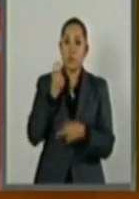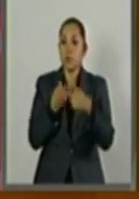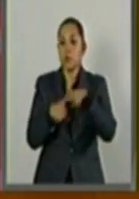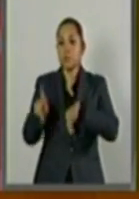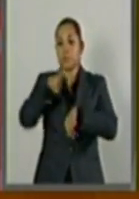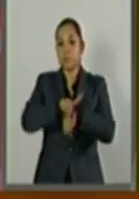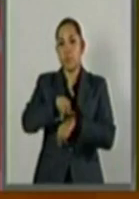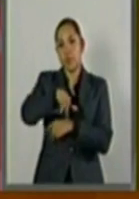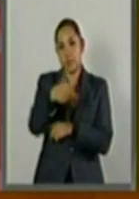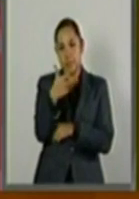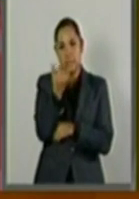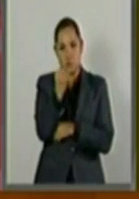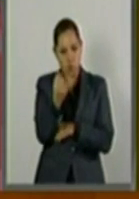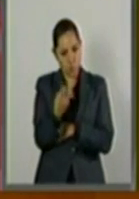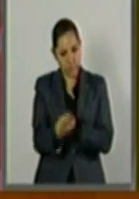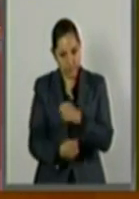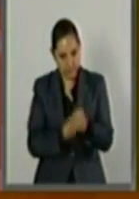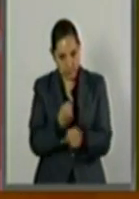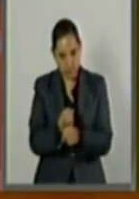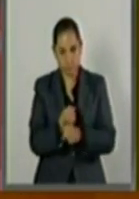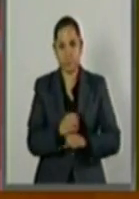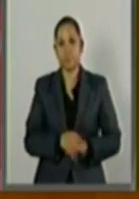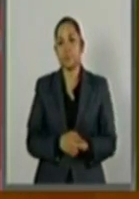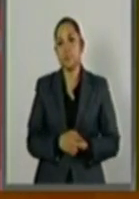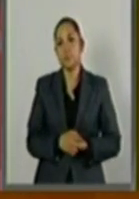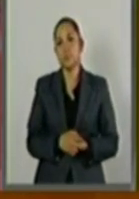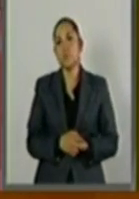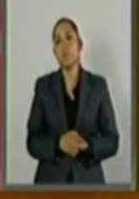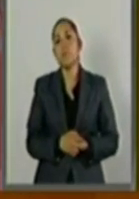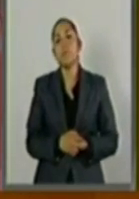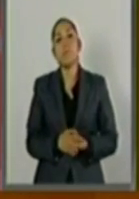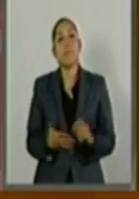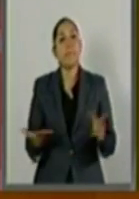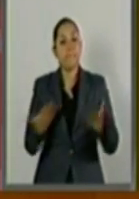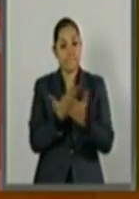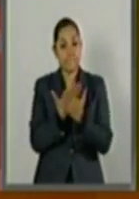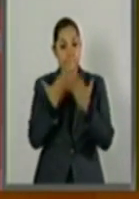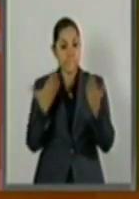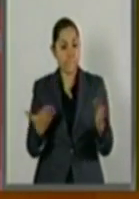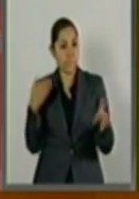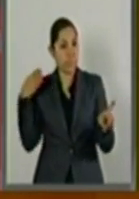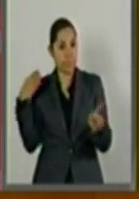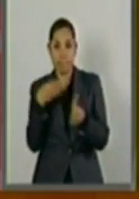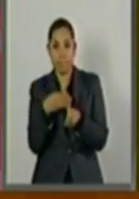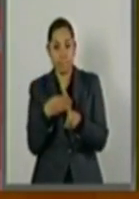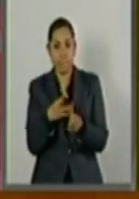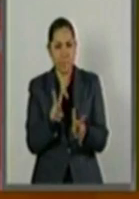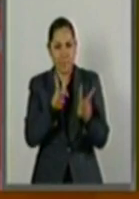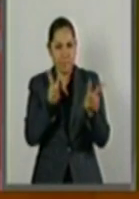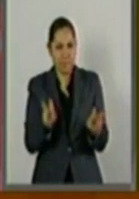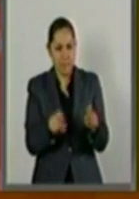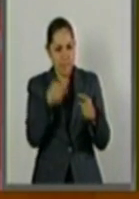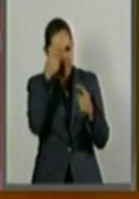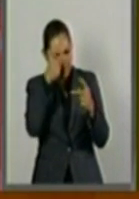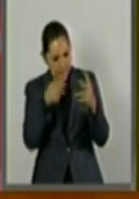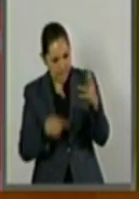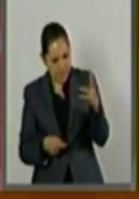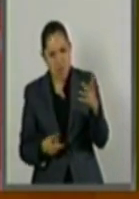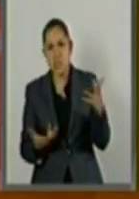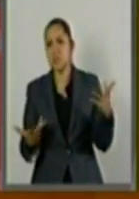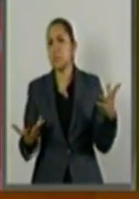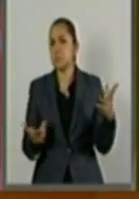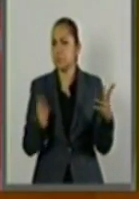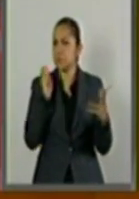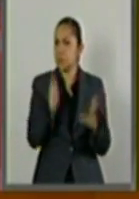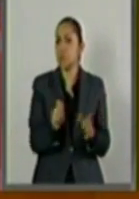de junio del presente año. El temario es de suyo de extraordinaria relevancia, de